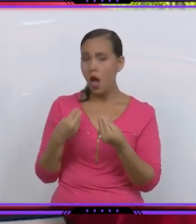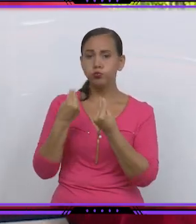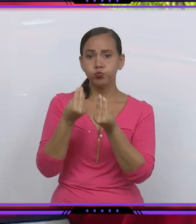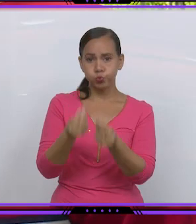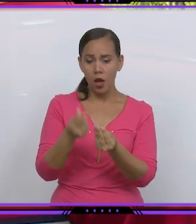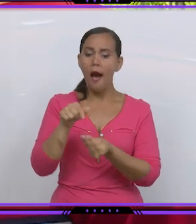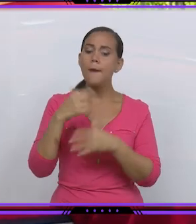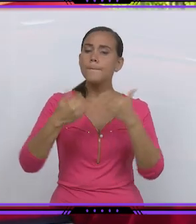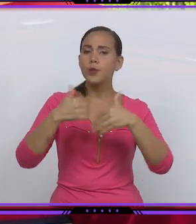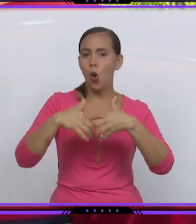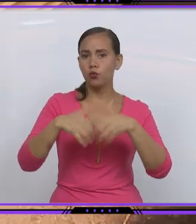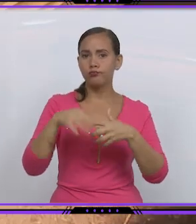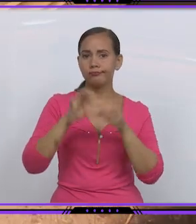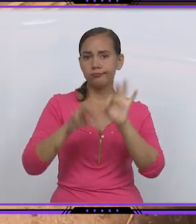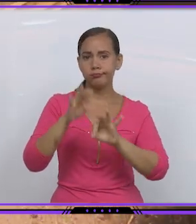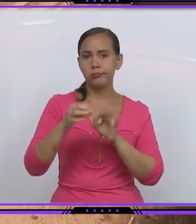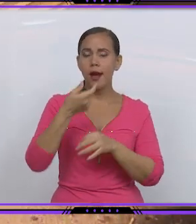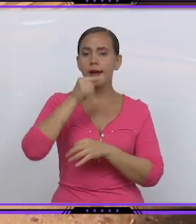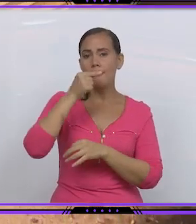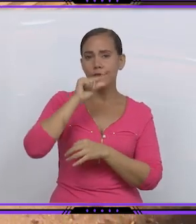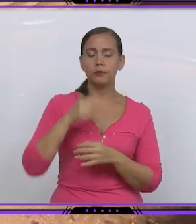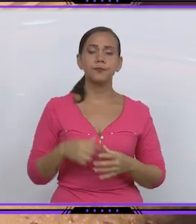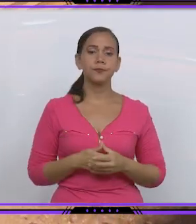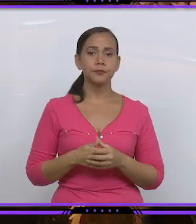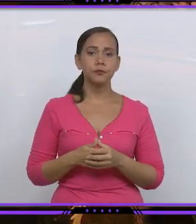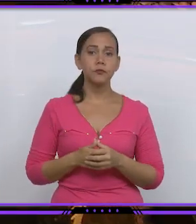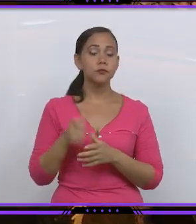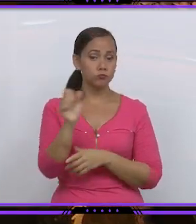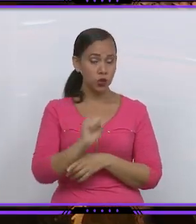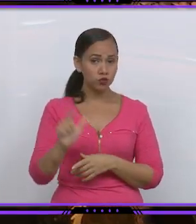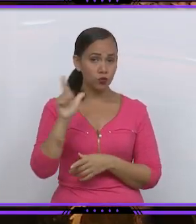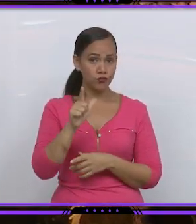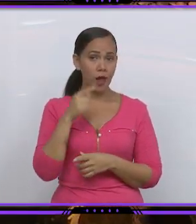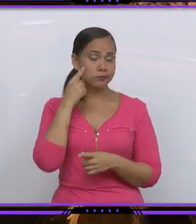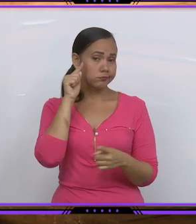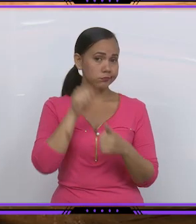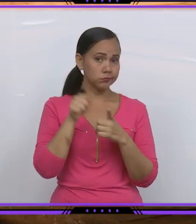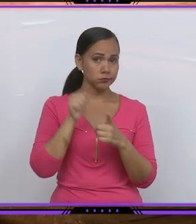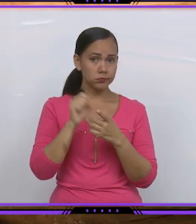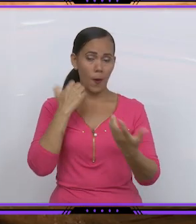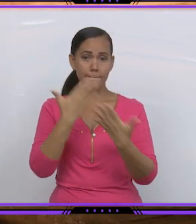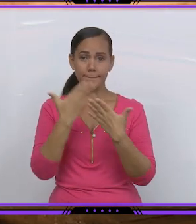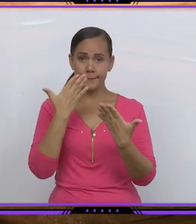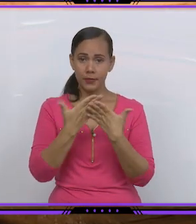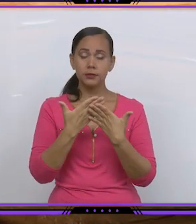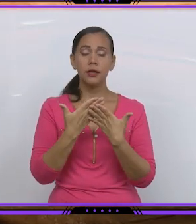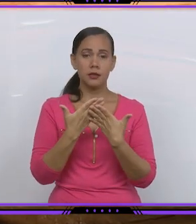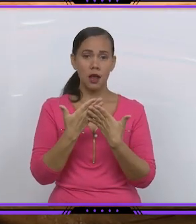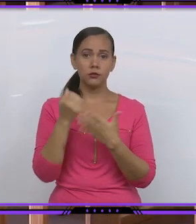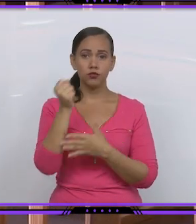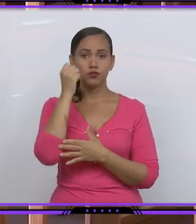Murique. Tenemos cinco fincas agroforestales. El compromiso social no se disocia de la misión empresarial y como entidad estatal